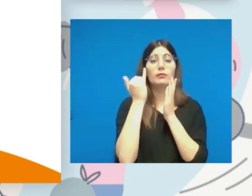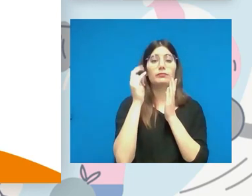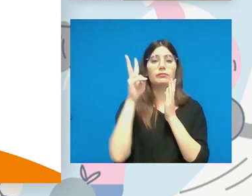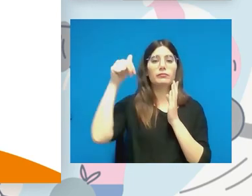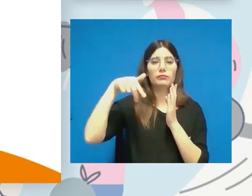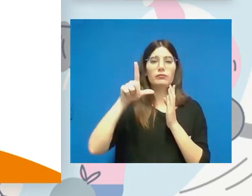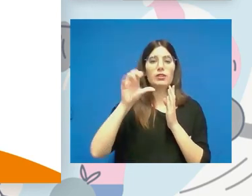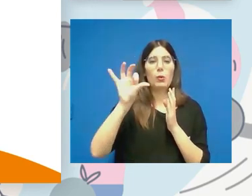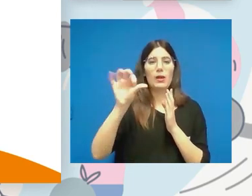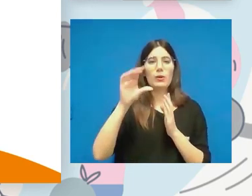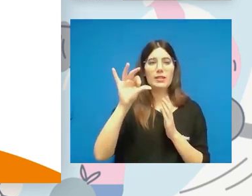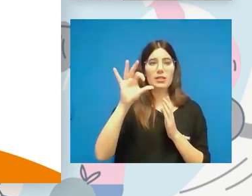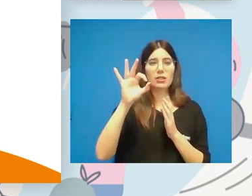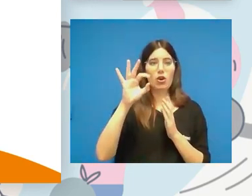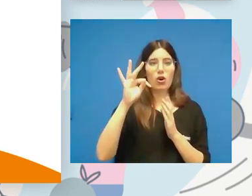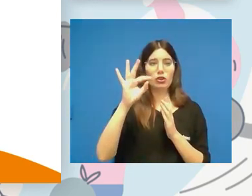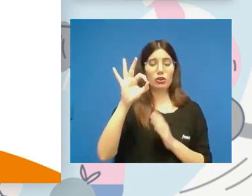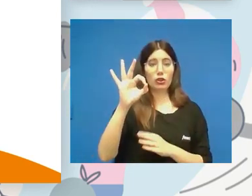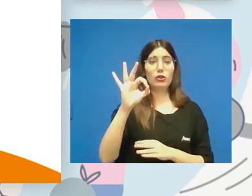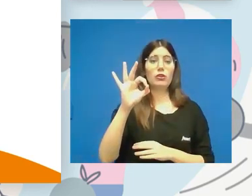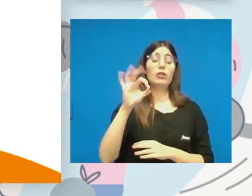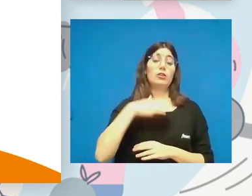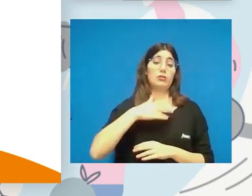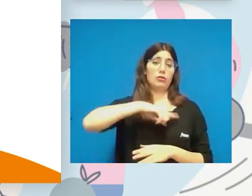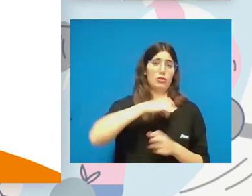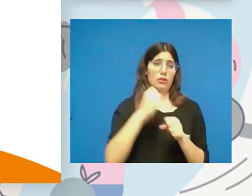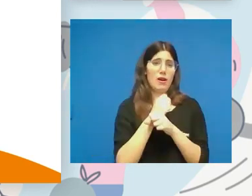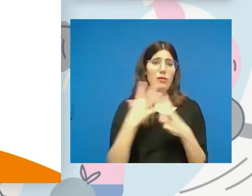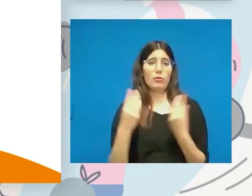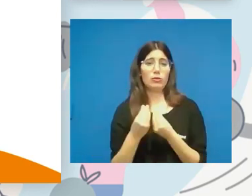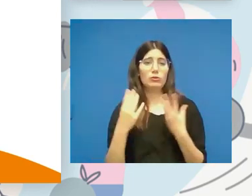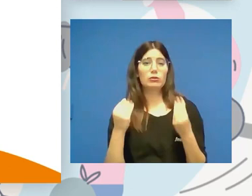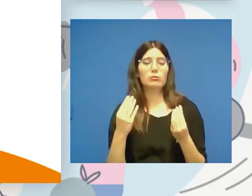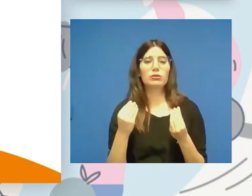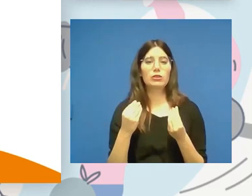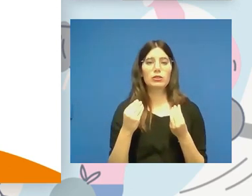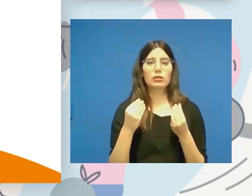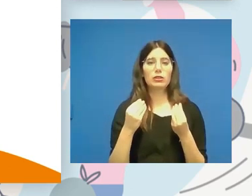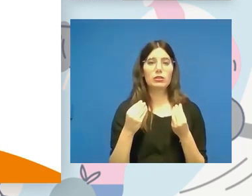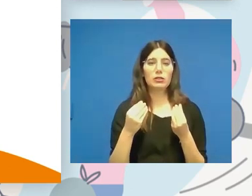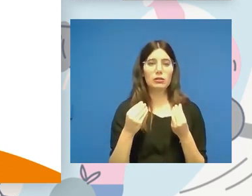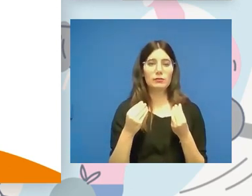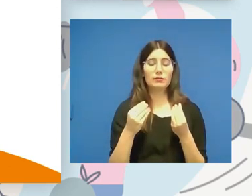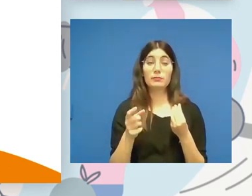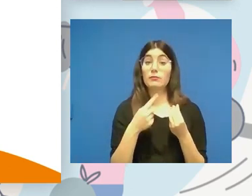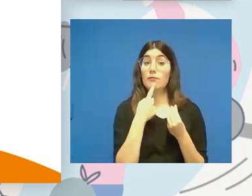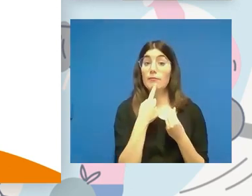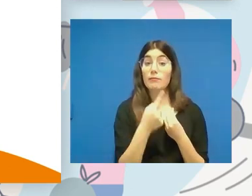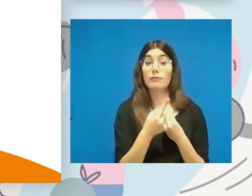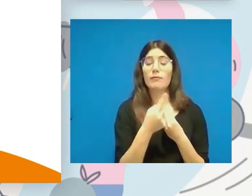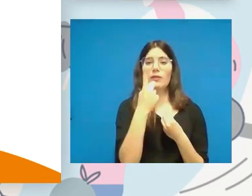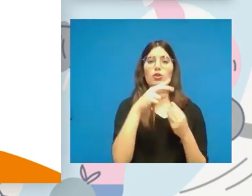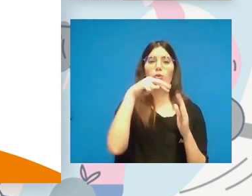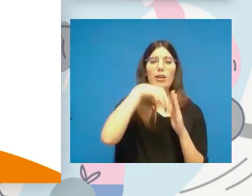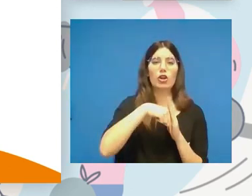muchísimo en esta ley y nosotros hemos trabajado codo en codo con él, pues la tildó de una norma